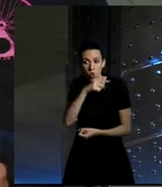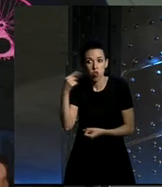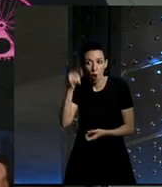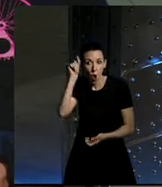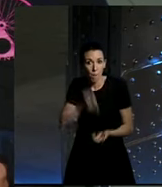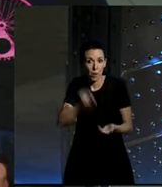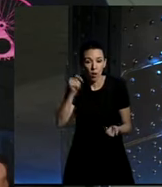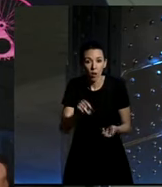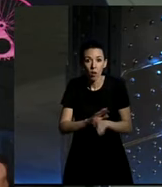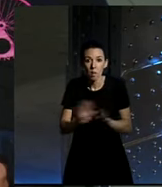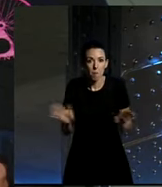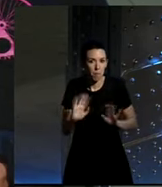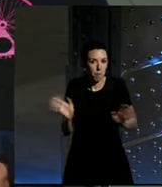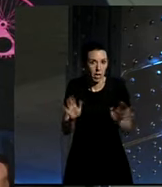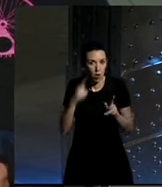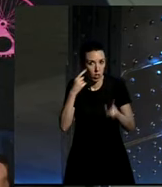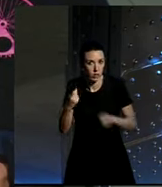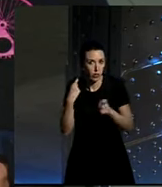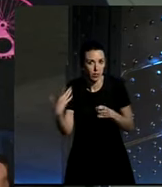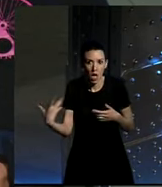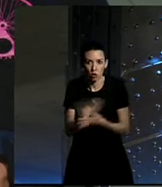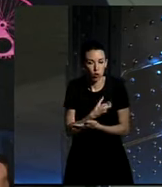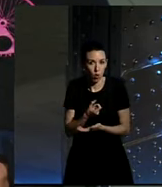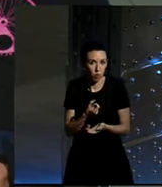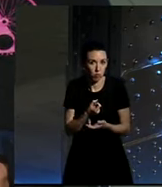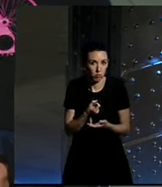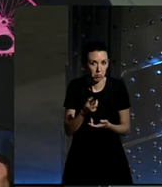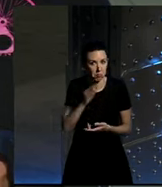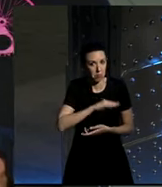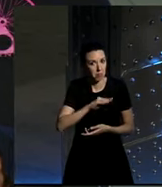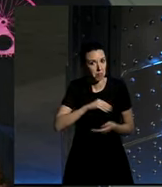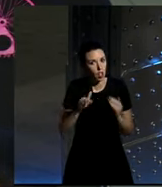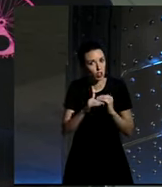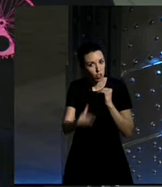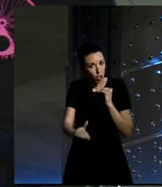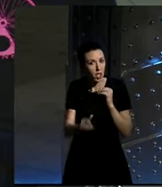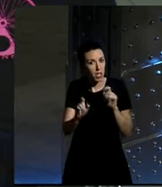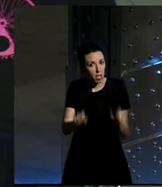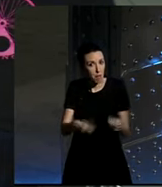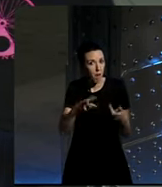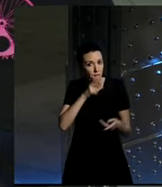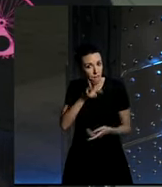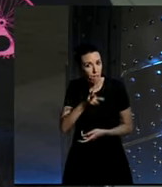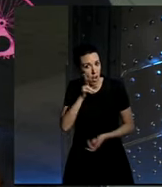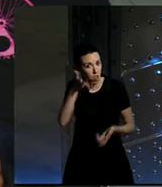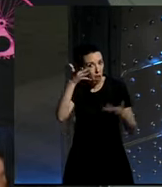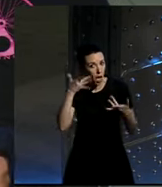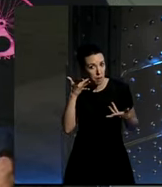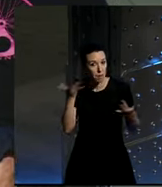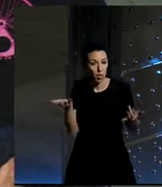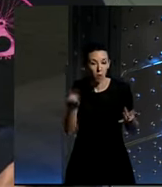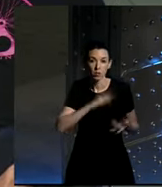inmediato pero pero vamos a intentar que todo sea bastante sostenible bastante verde bastante limpio